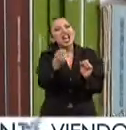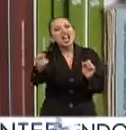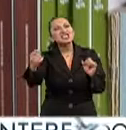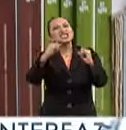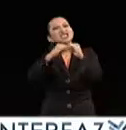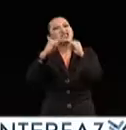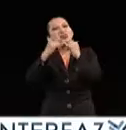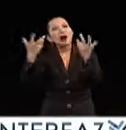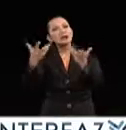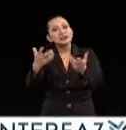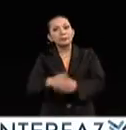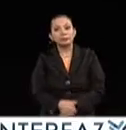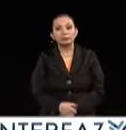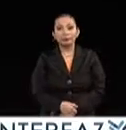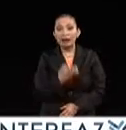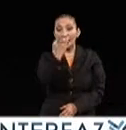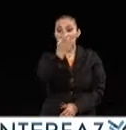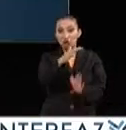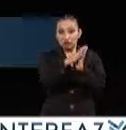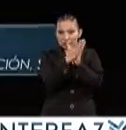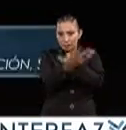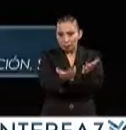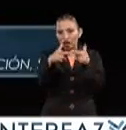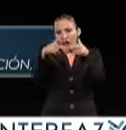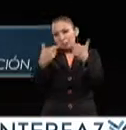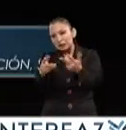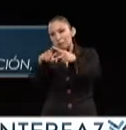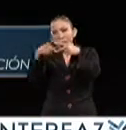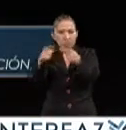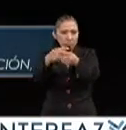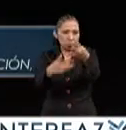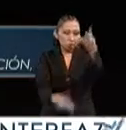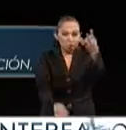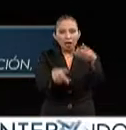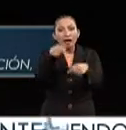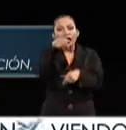institucional. Estas publicaciones aportan